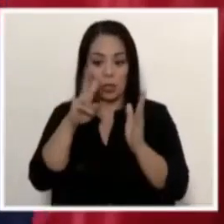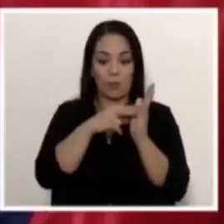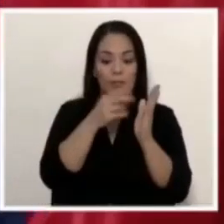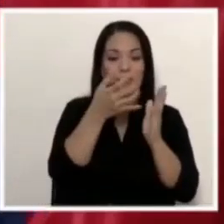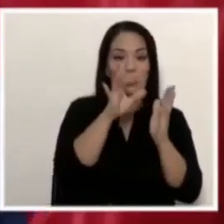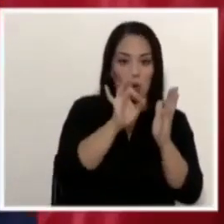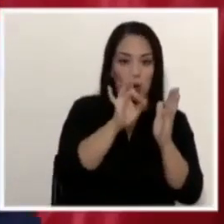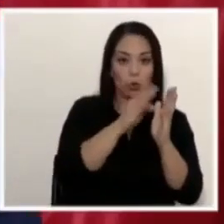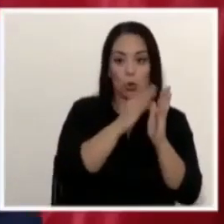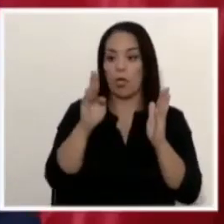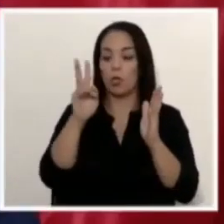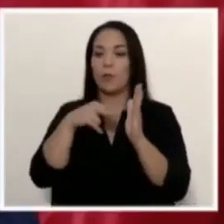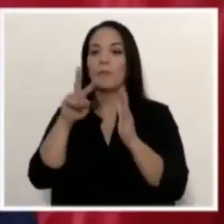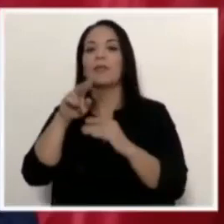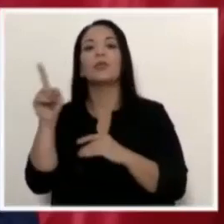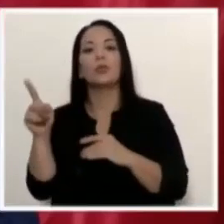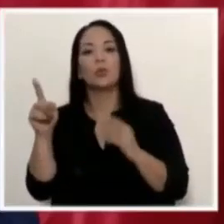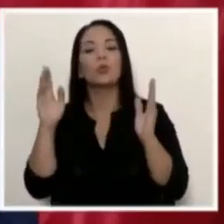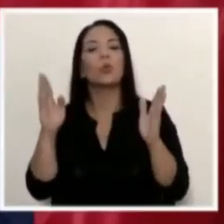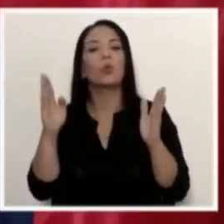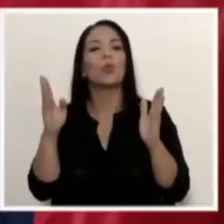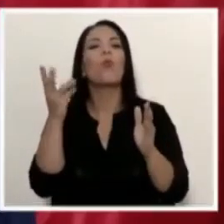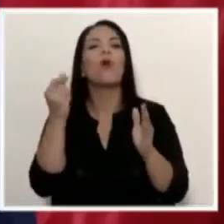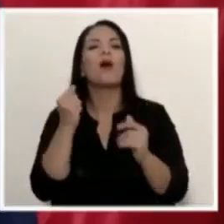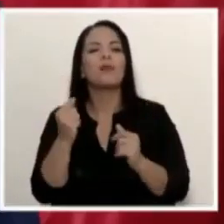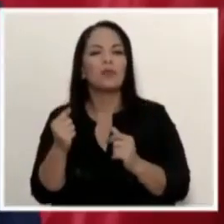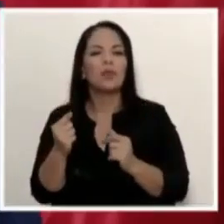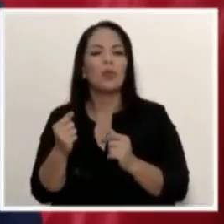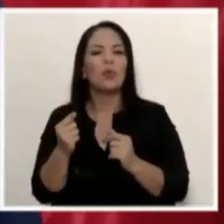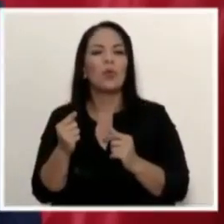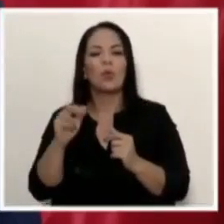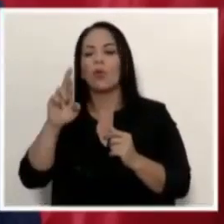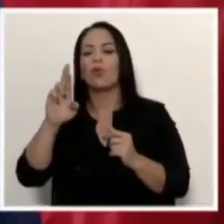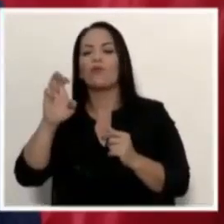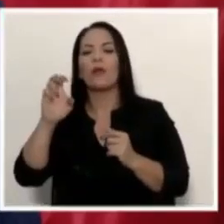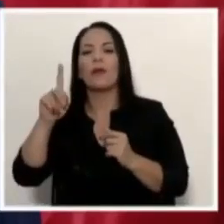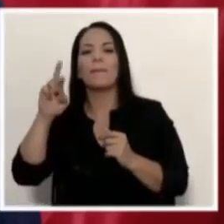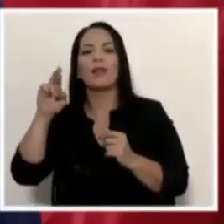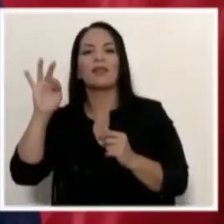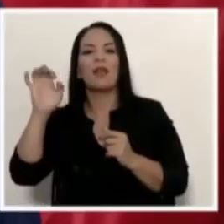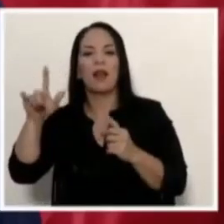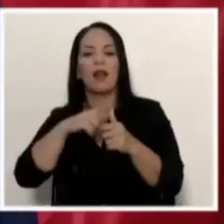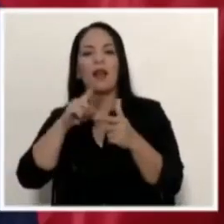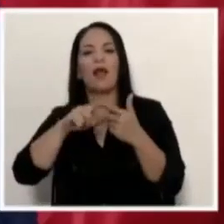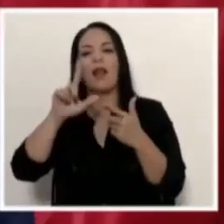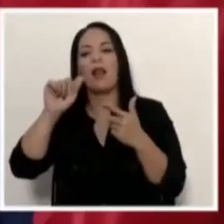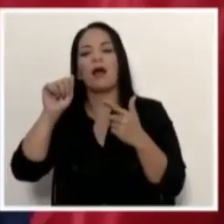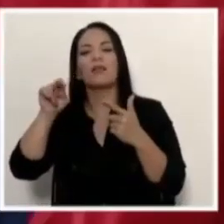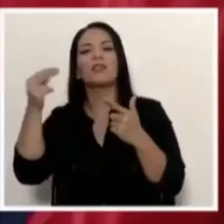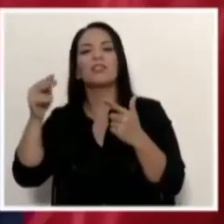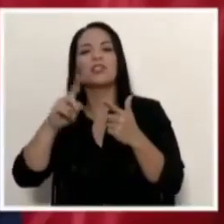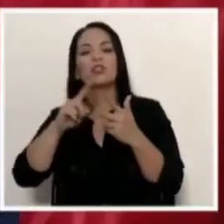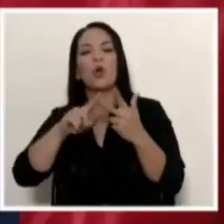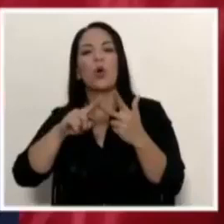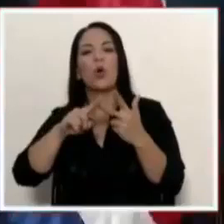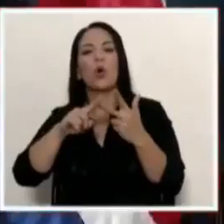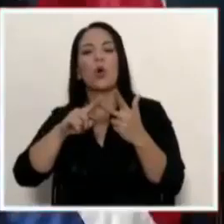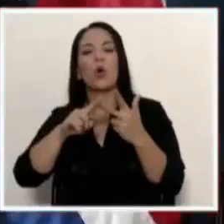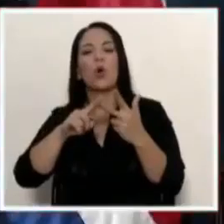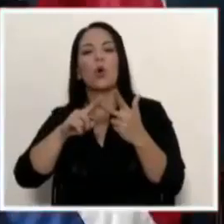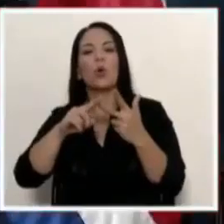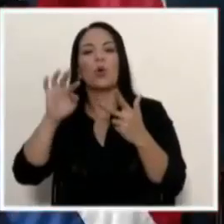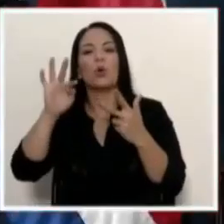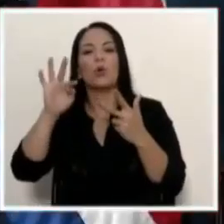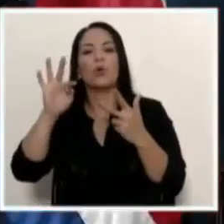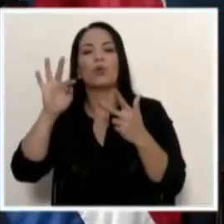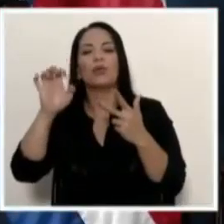2021, ¿cuántos se llevaron Repretel, La Nación y Canal 7, Ministro? De esos 13 mil